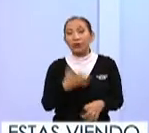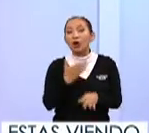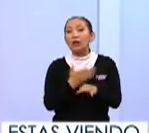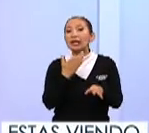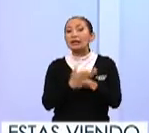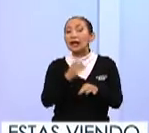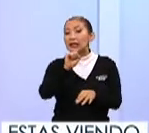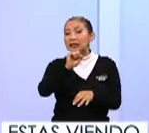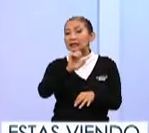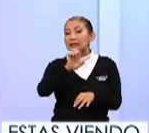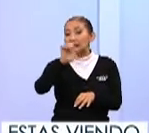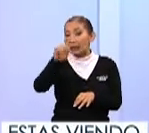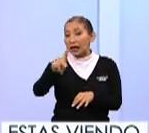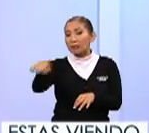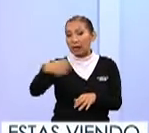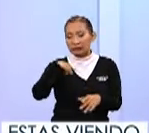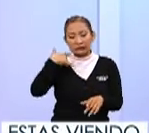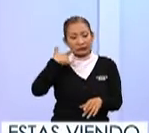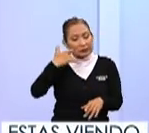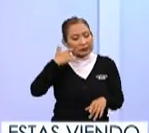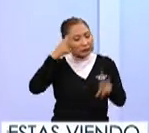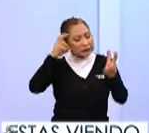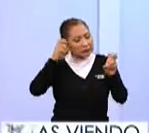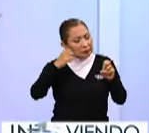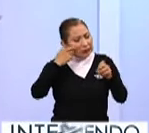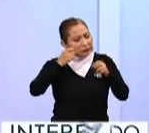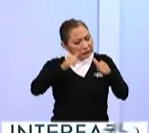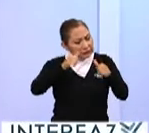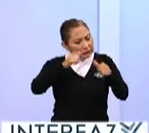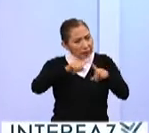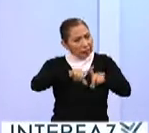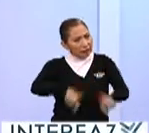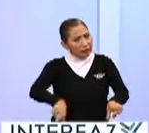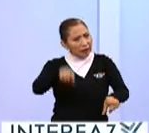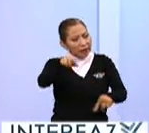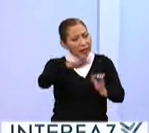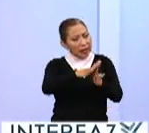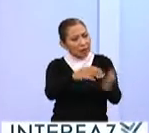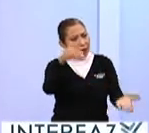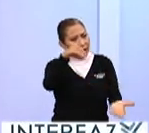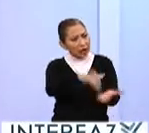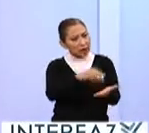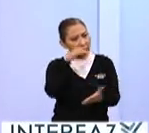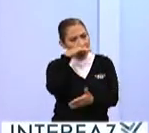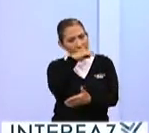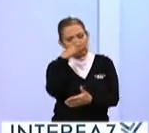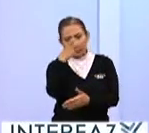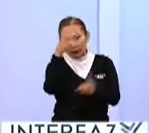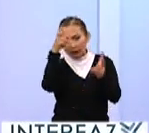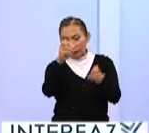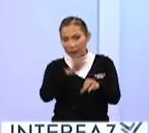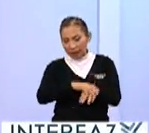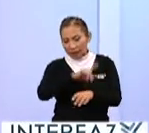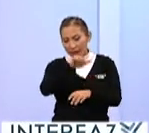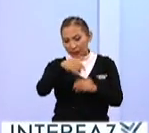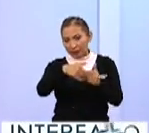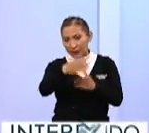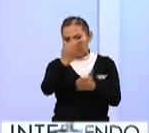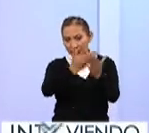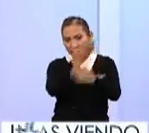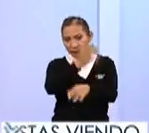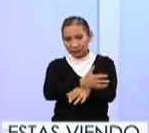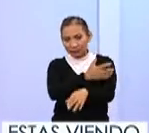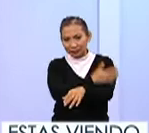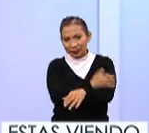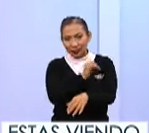Actualmente, la Secretaría de Educación Pública está tratando estos temas de forma distinta desde los libros de textos gratuitos. Este tema y más estaremos viendo esta mañana.